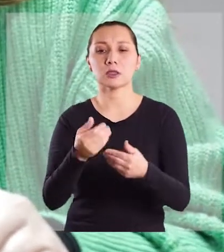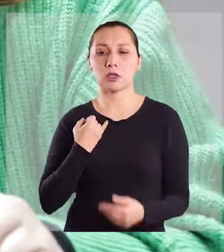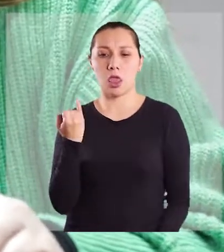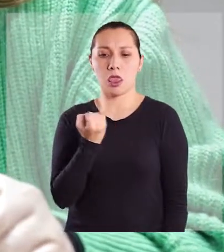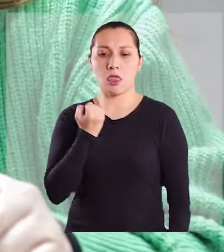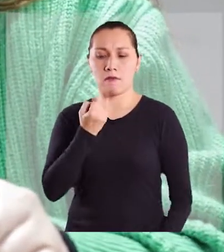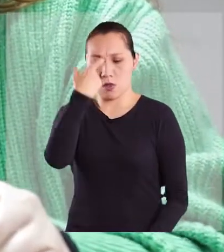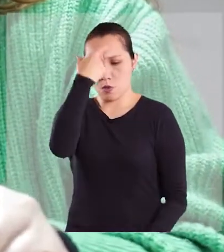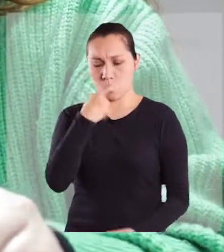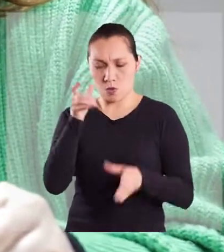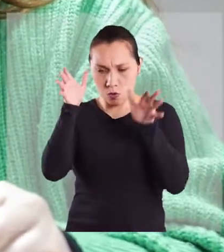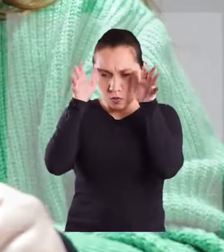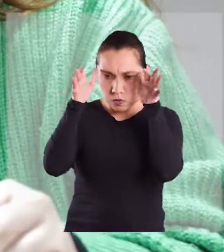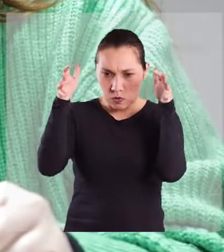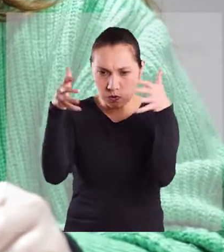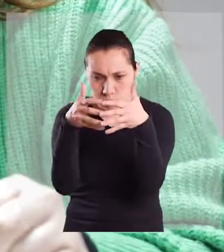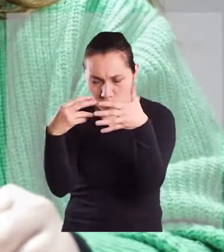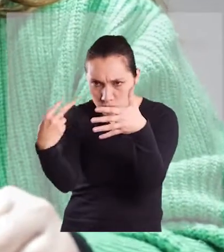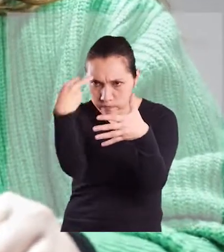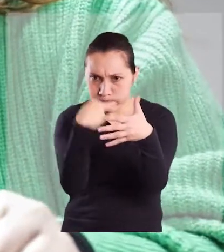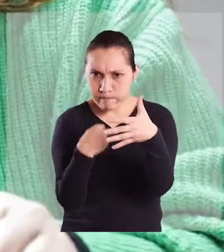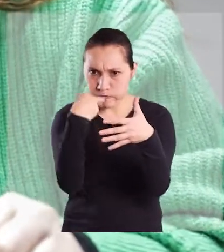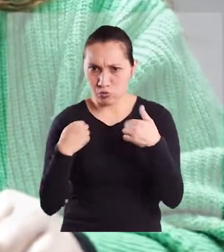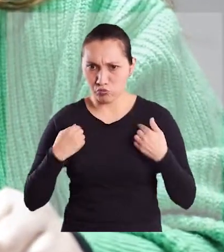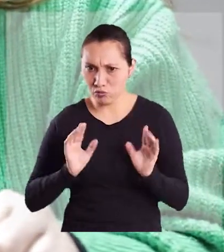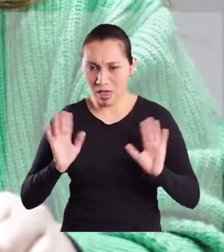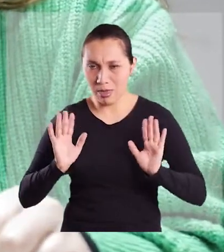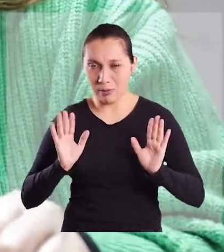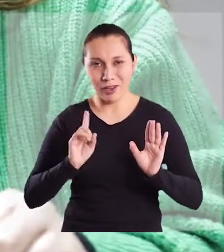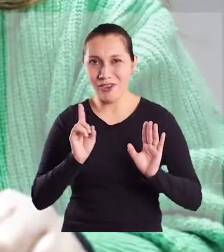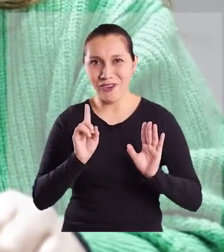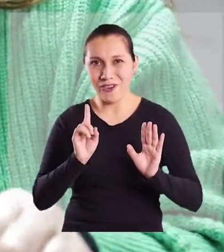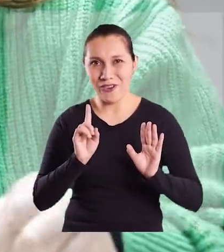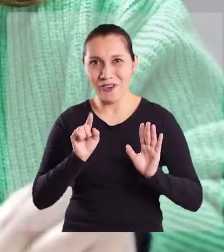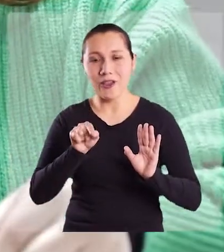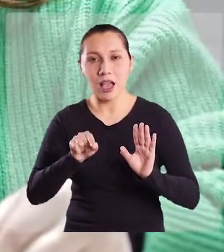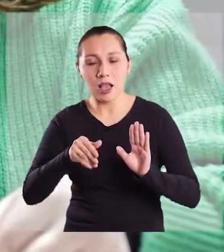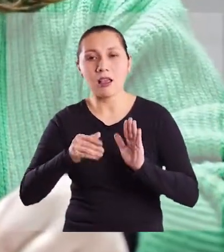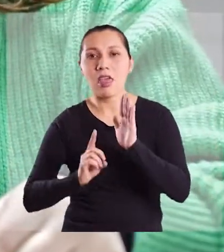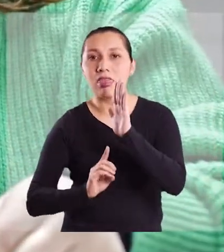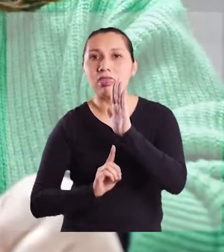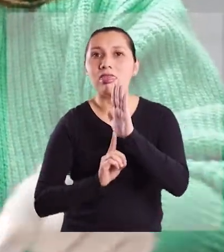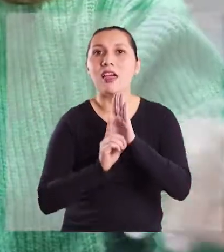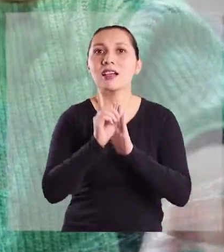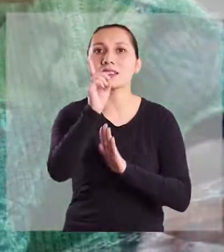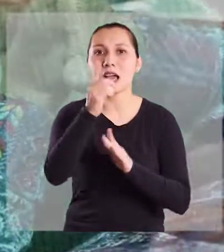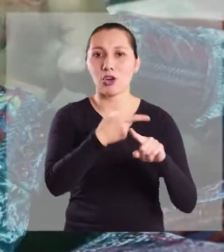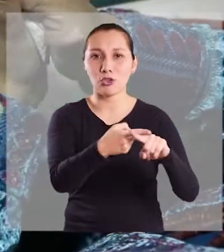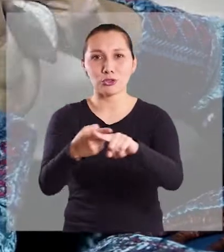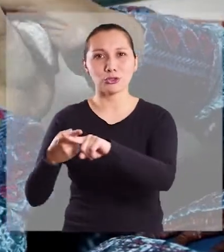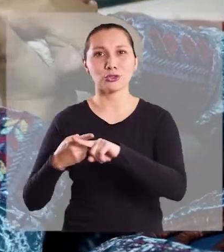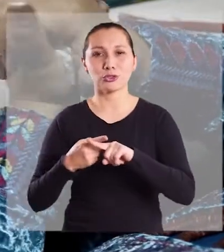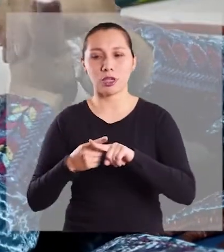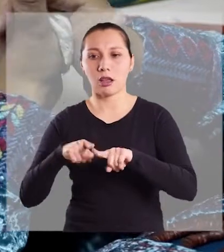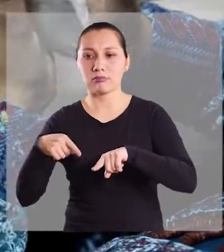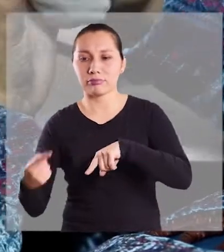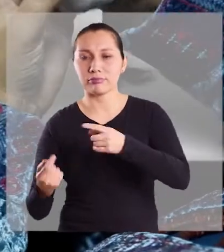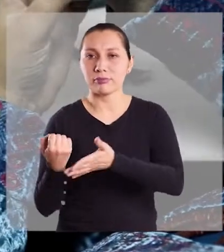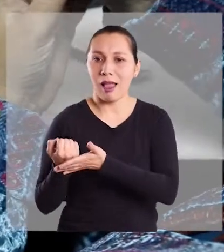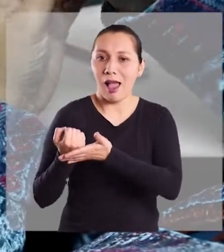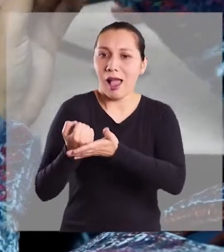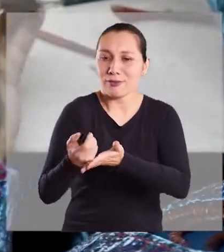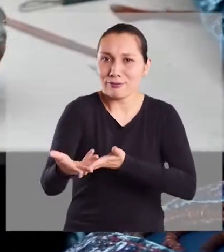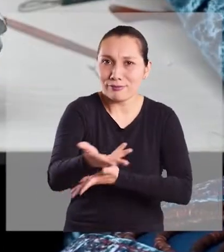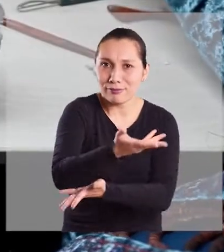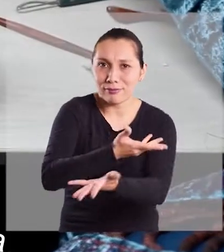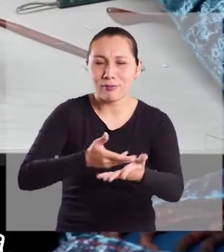individual totalmente introspectivo, sino que la parte de desarrollo social, la parte del desarrollo de